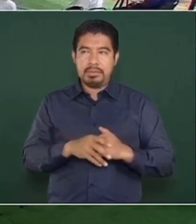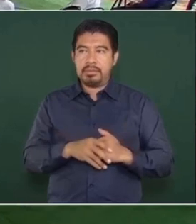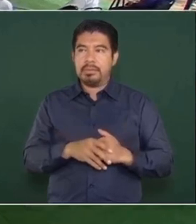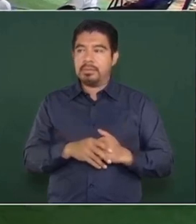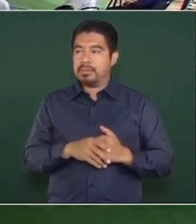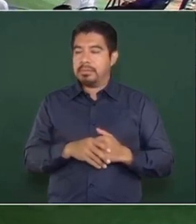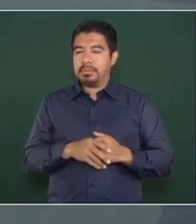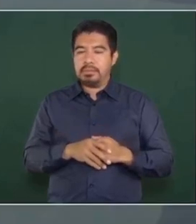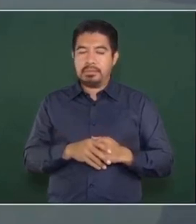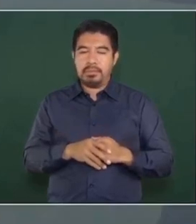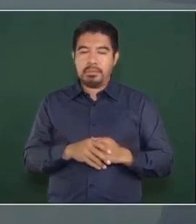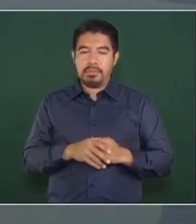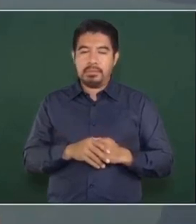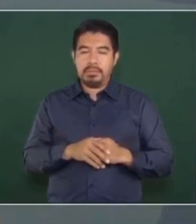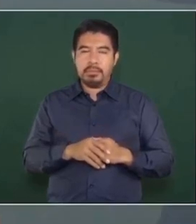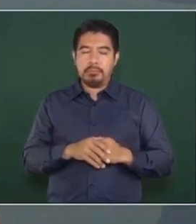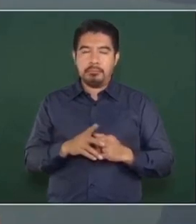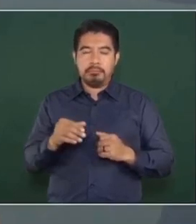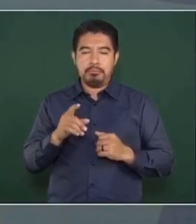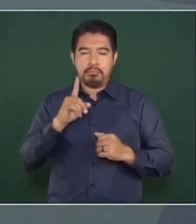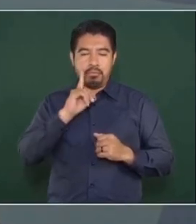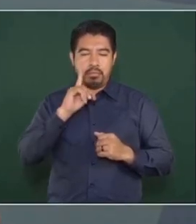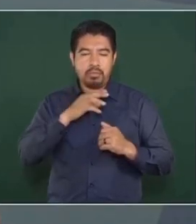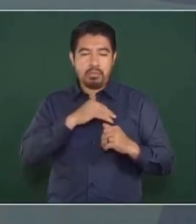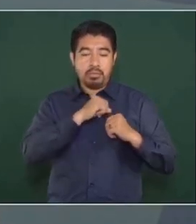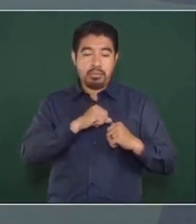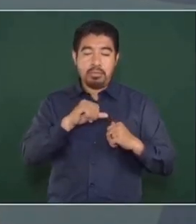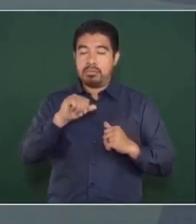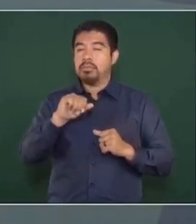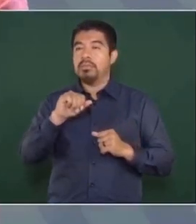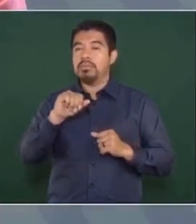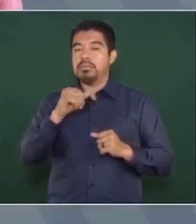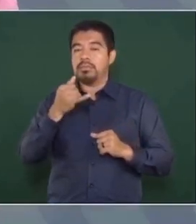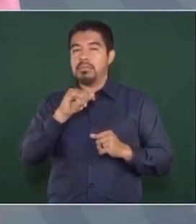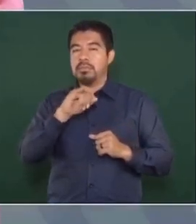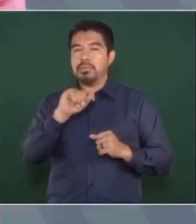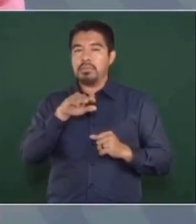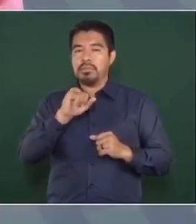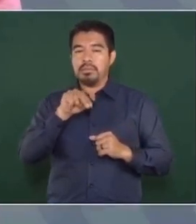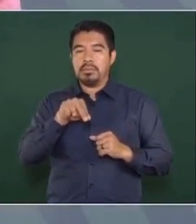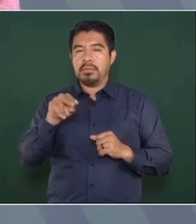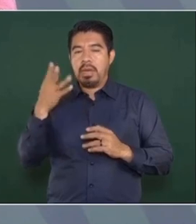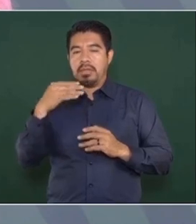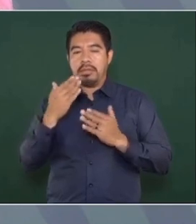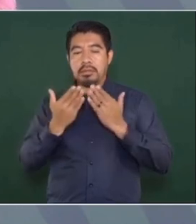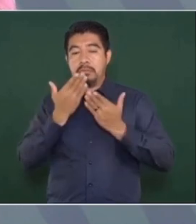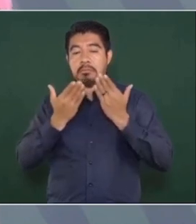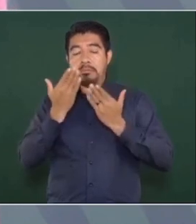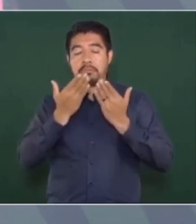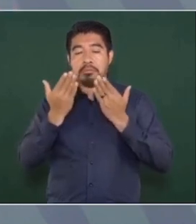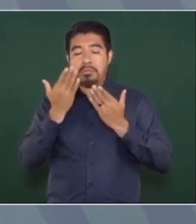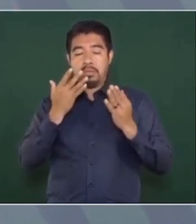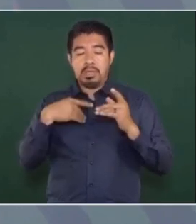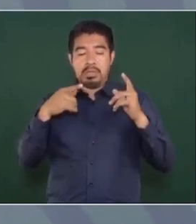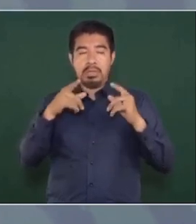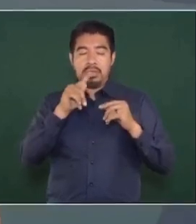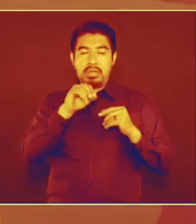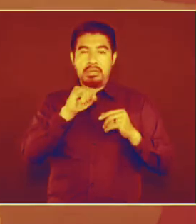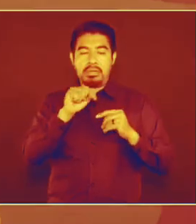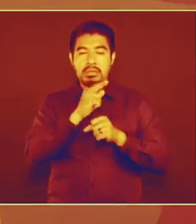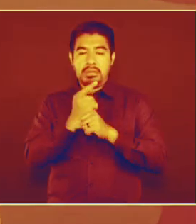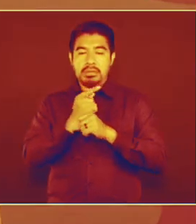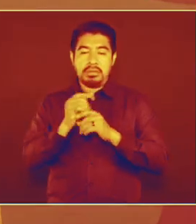ministra Yasmín cuando fue estudiante, cuando presentó su tesis de licenciatura,